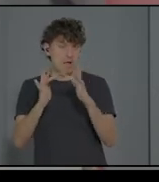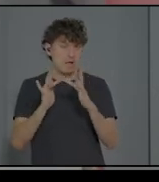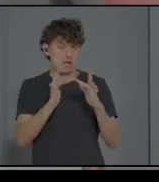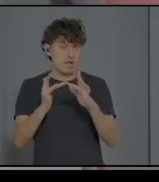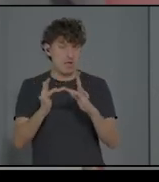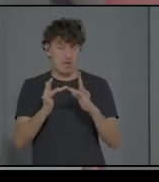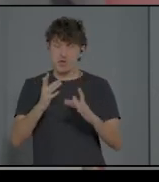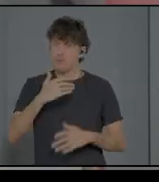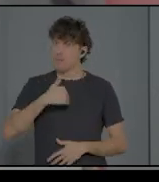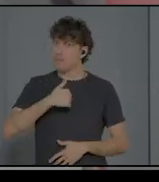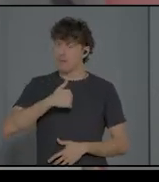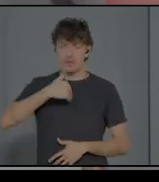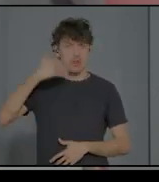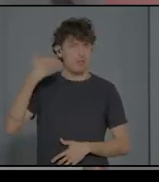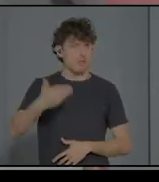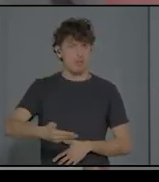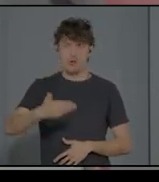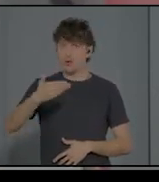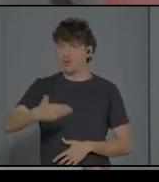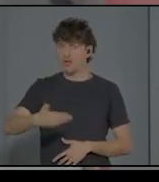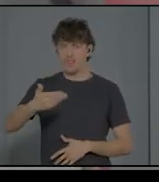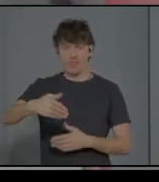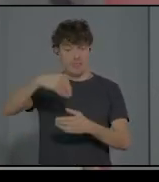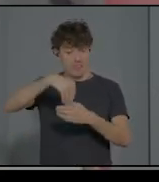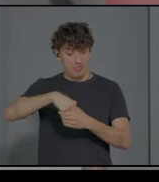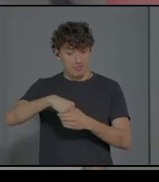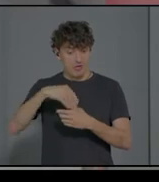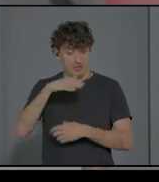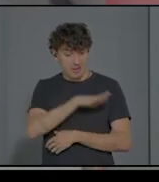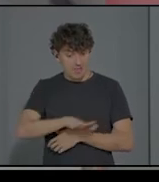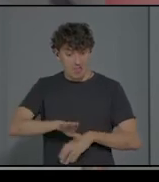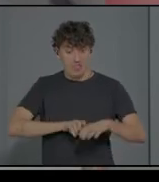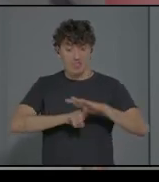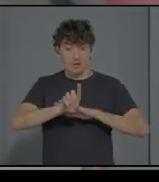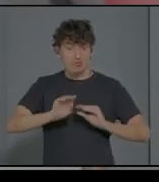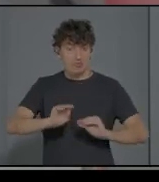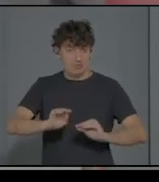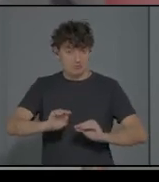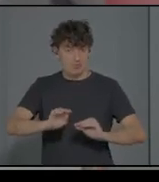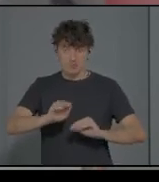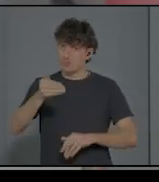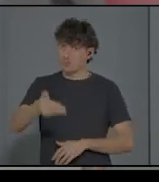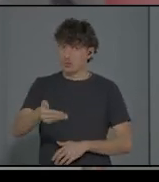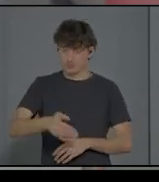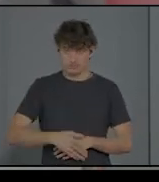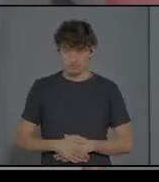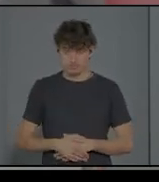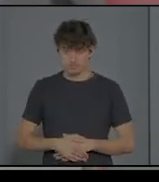el desarrollo del niño. Y básicamente lo que es importante es conseguir